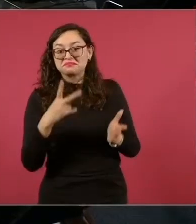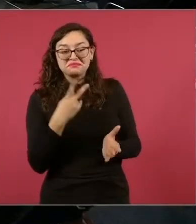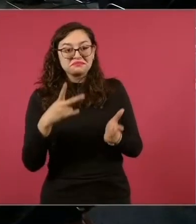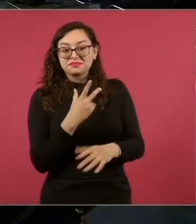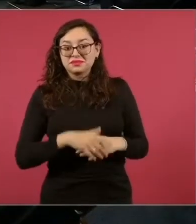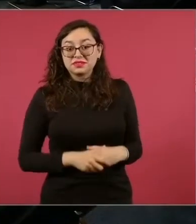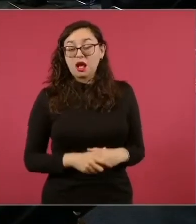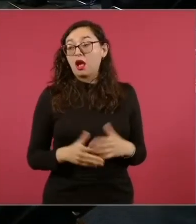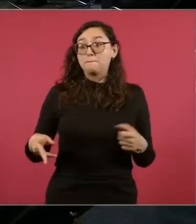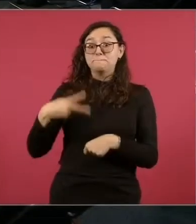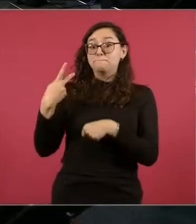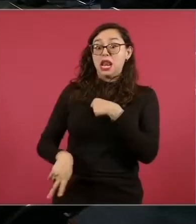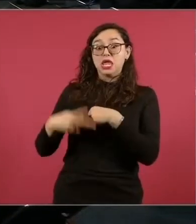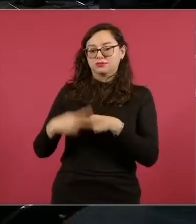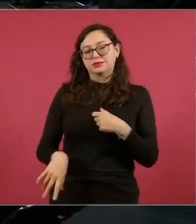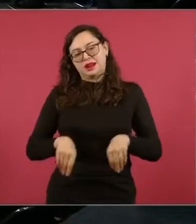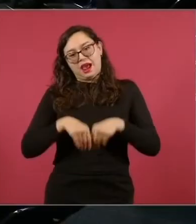un peligro para sus privilegios.